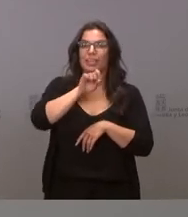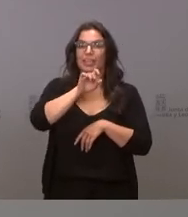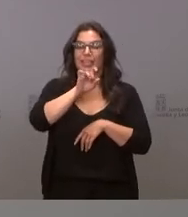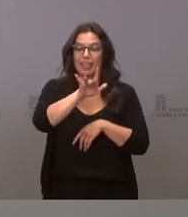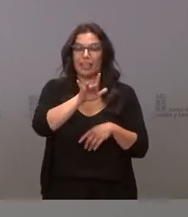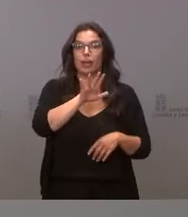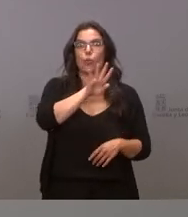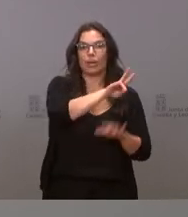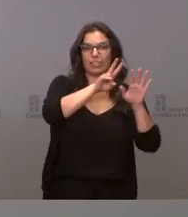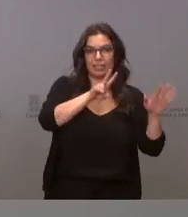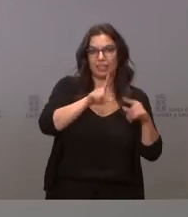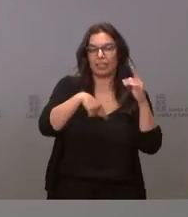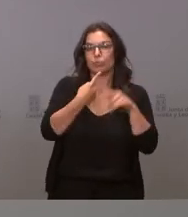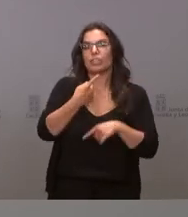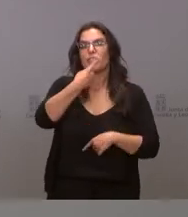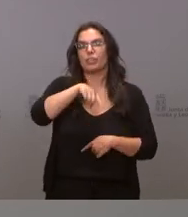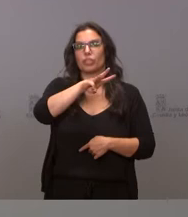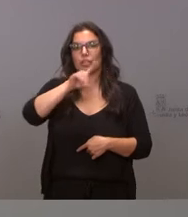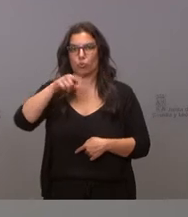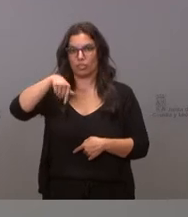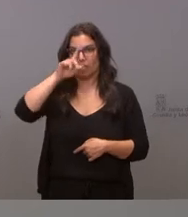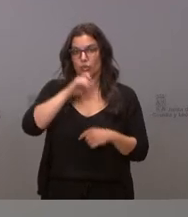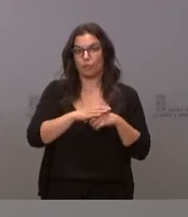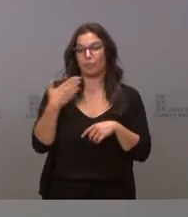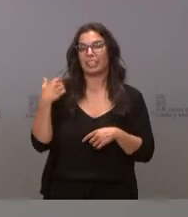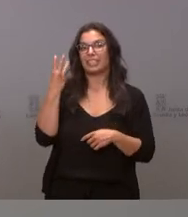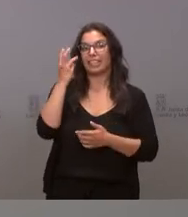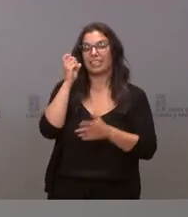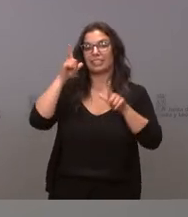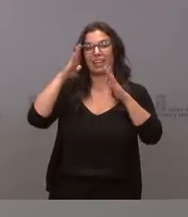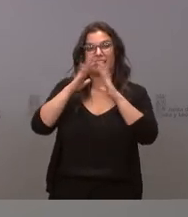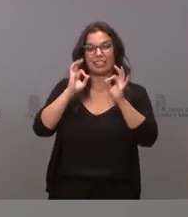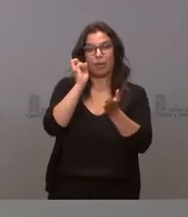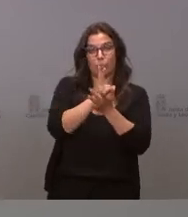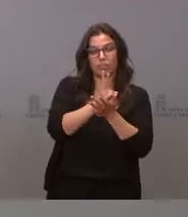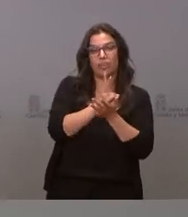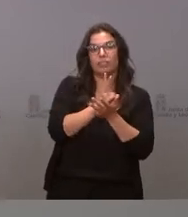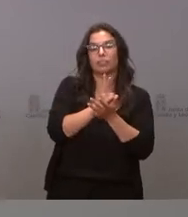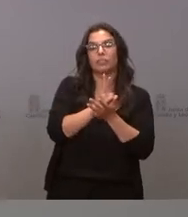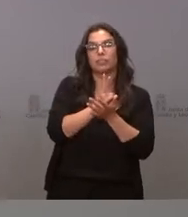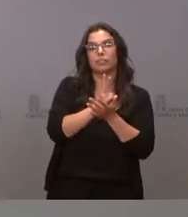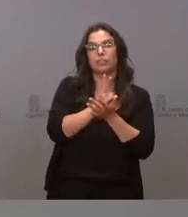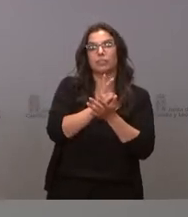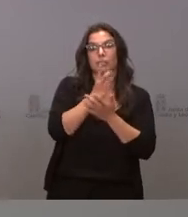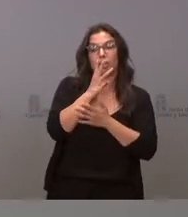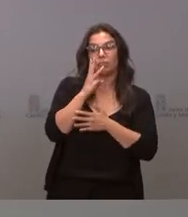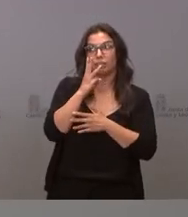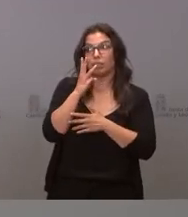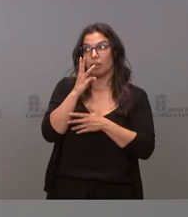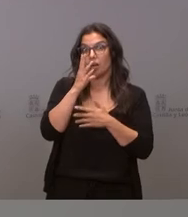2021 y de tres casas de apuestas que había en 2015 a 19 casas de apuestas a la fecha